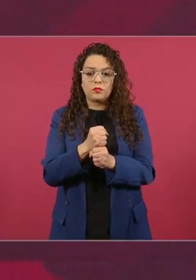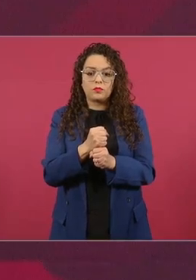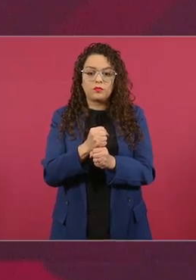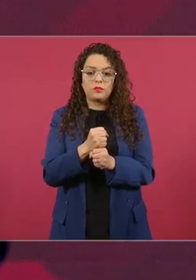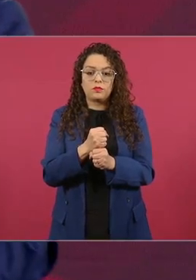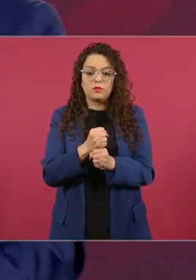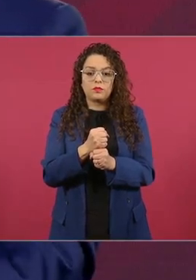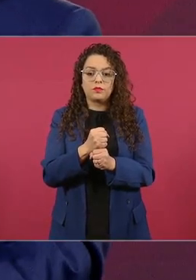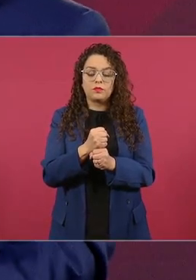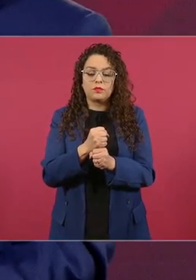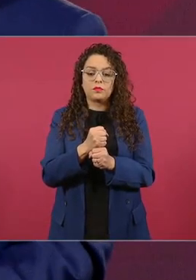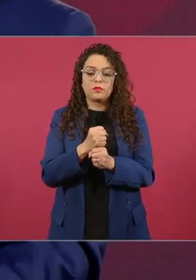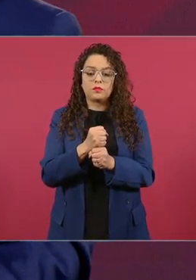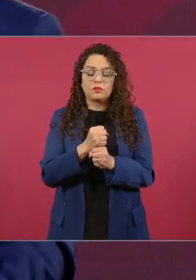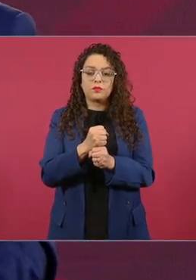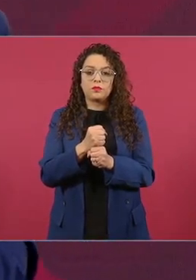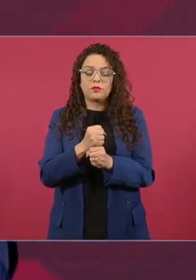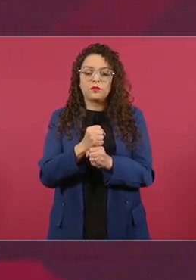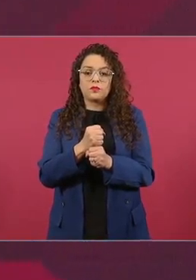esa